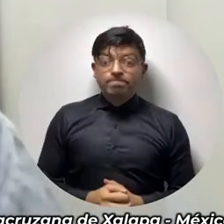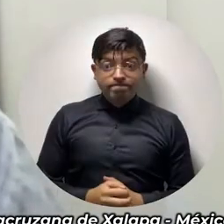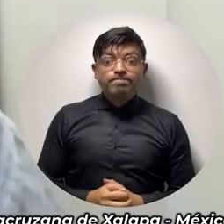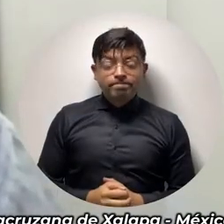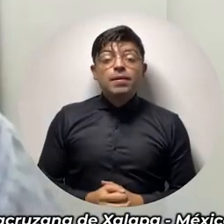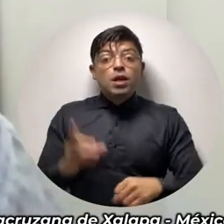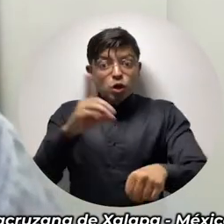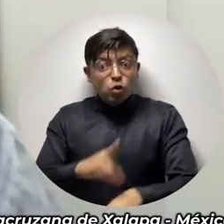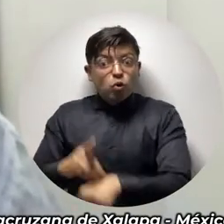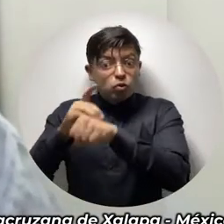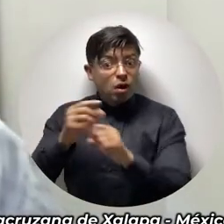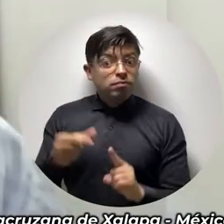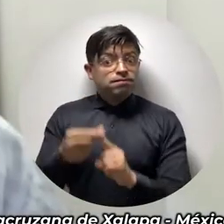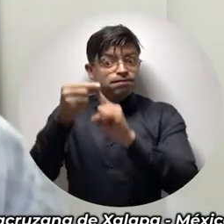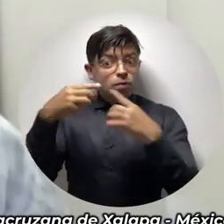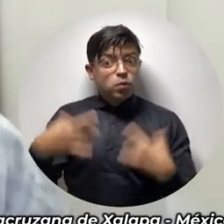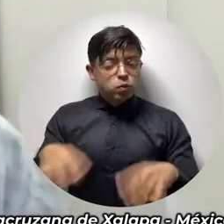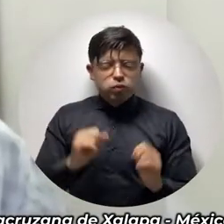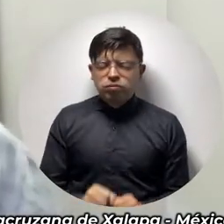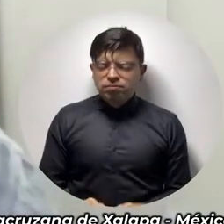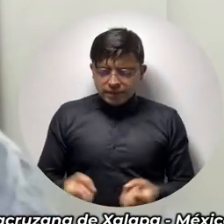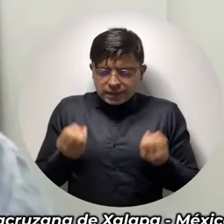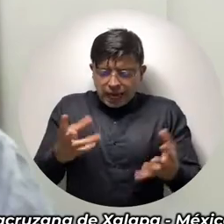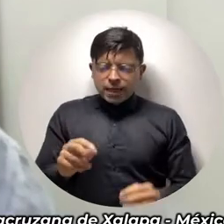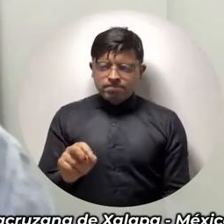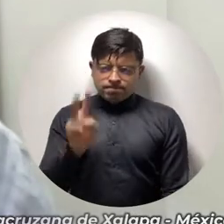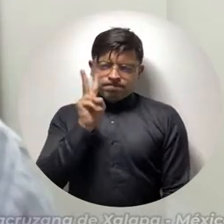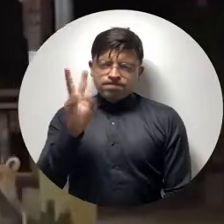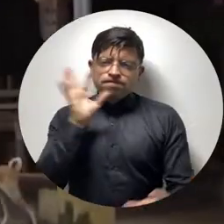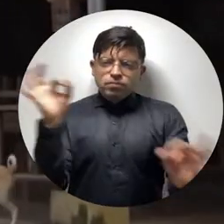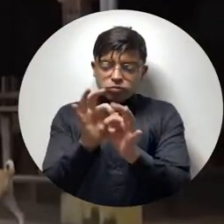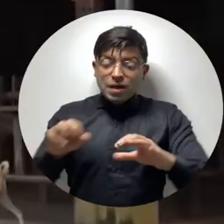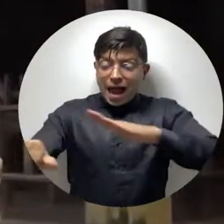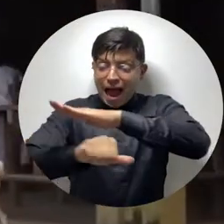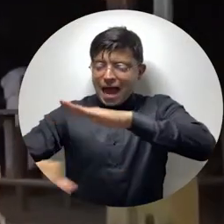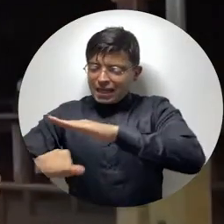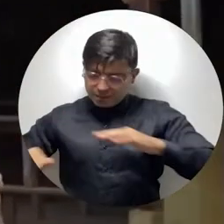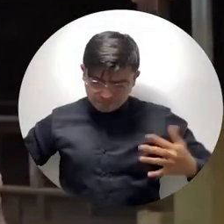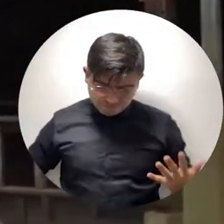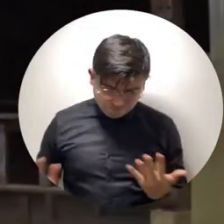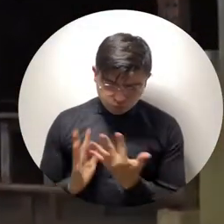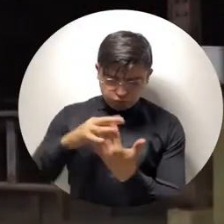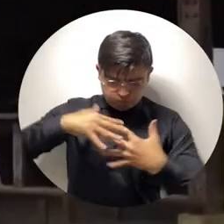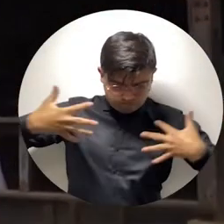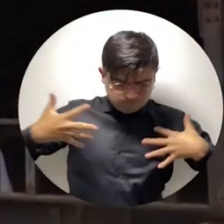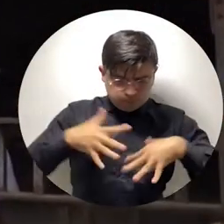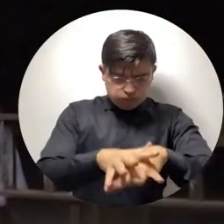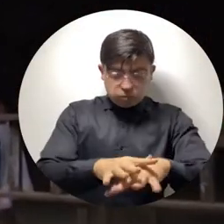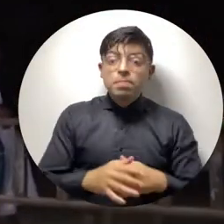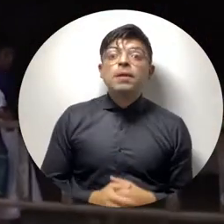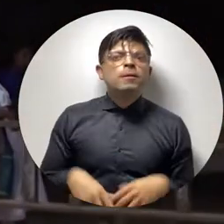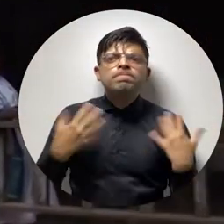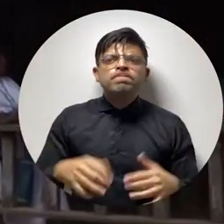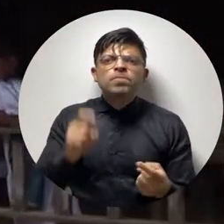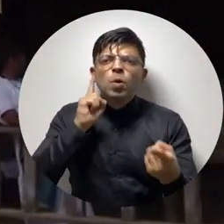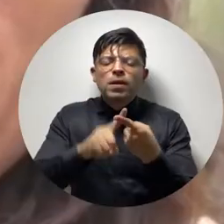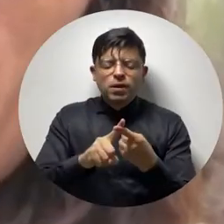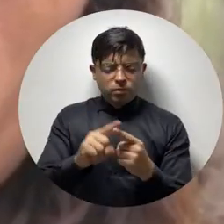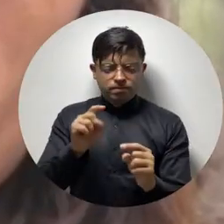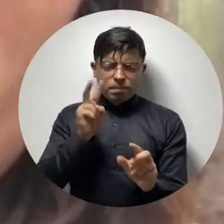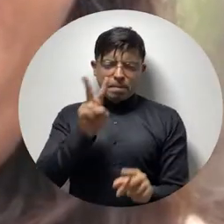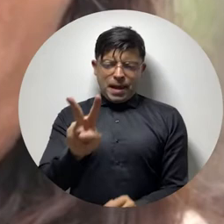sentido de ofrecer una mirada inter y transdisciplinaria, una mirada enfocada en la